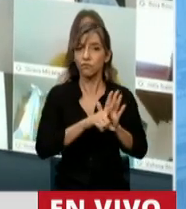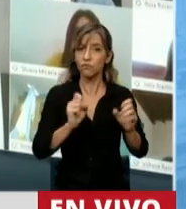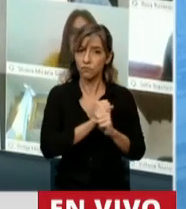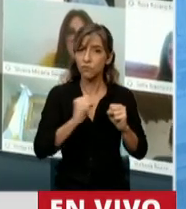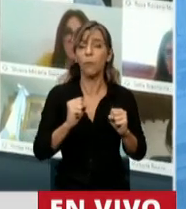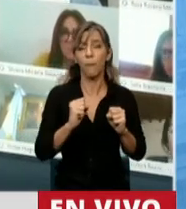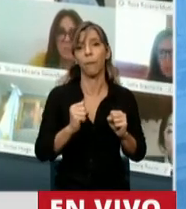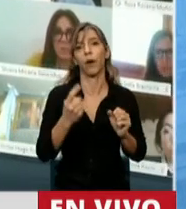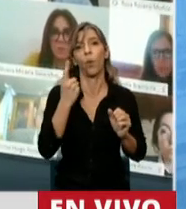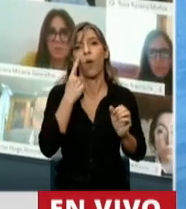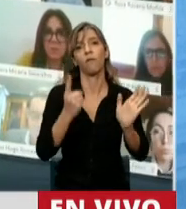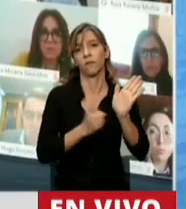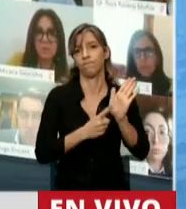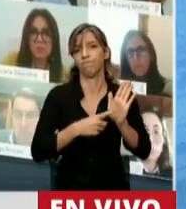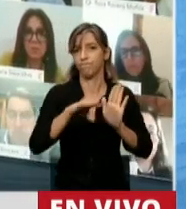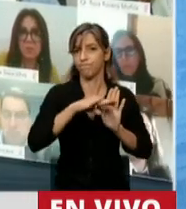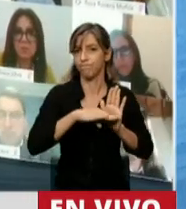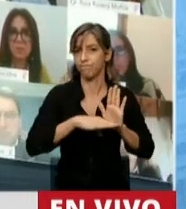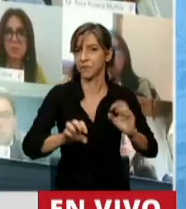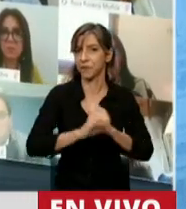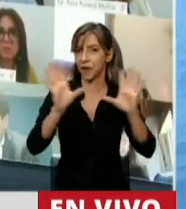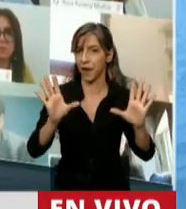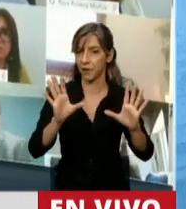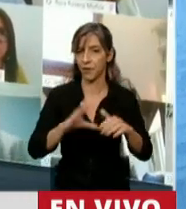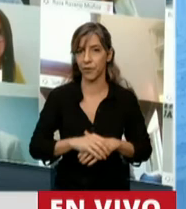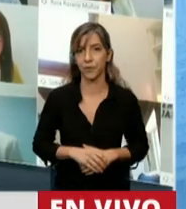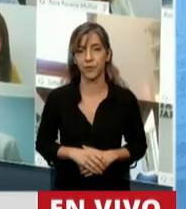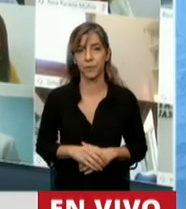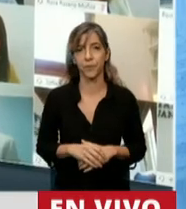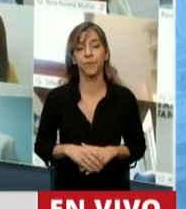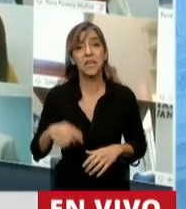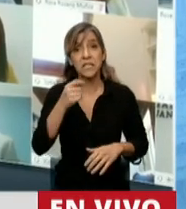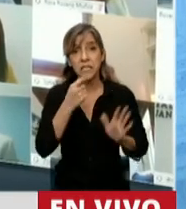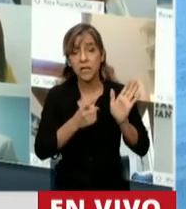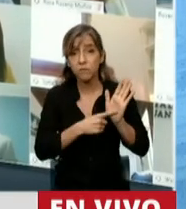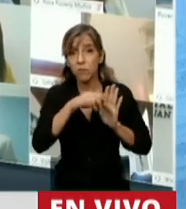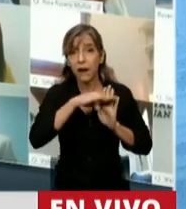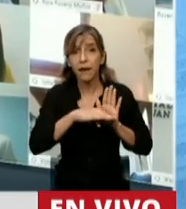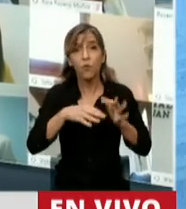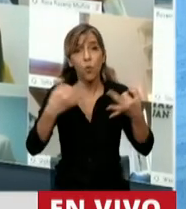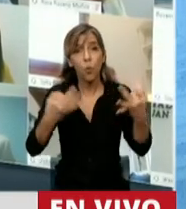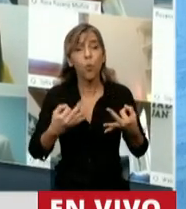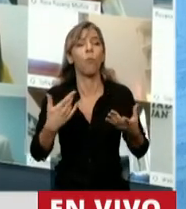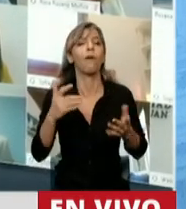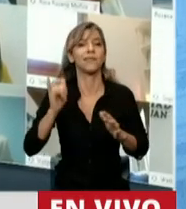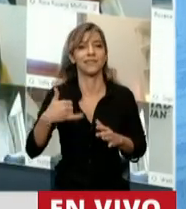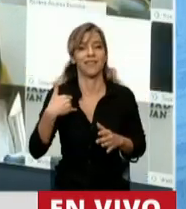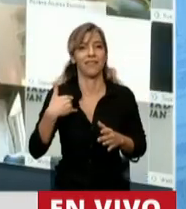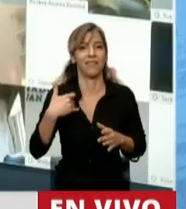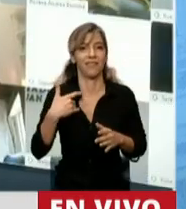estén incluidos en esta normativa puedan claramente formar parte de esta moratoria. Y aparte,